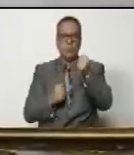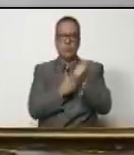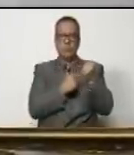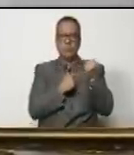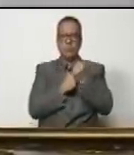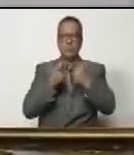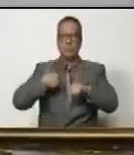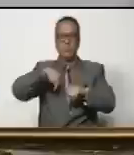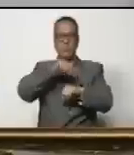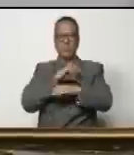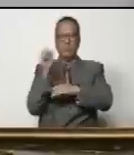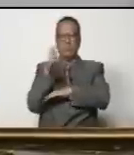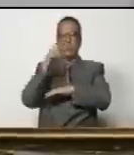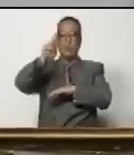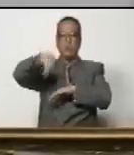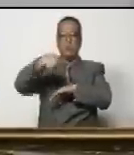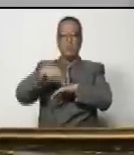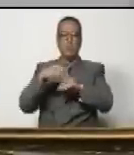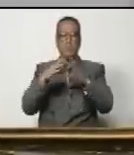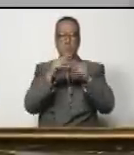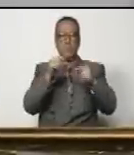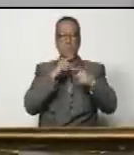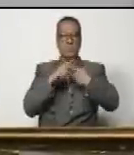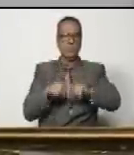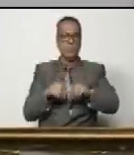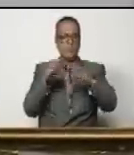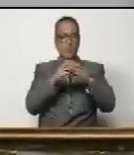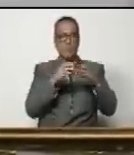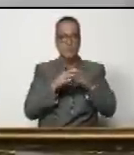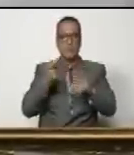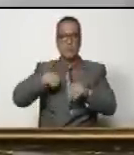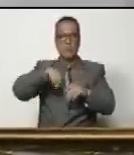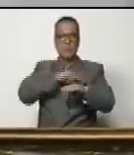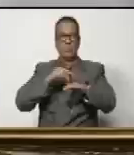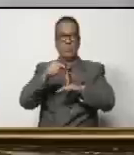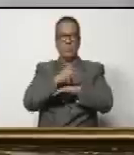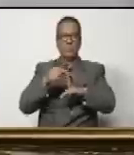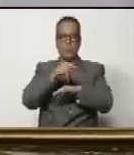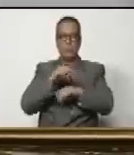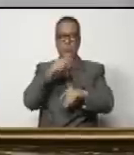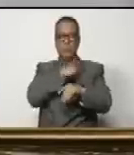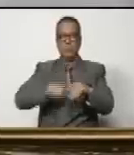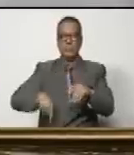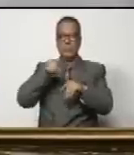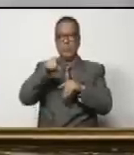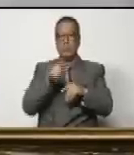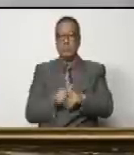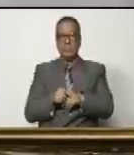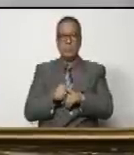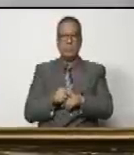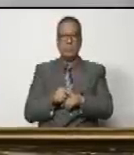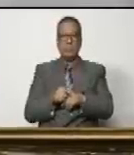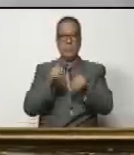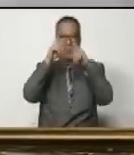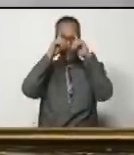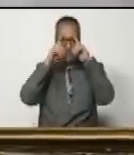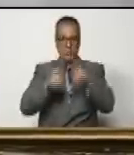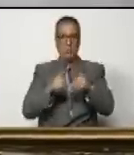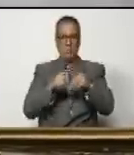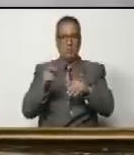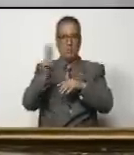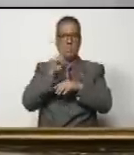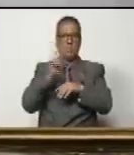de nuestra Asamblea Nacional, todo el respaldo del Parlamento a nuestro gobierno, al presidente y a esta decisión.